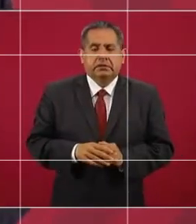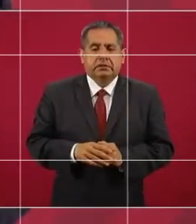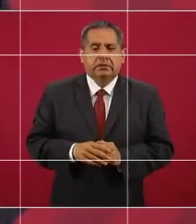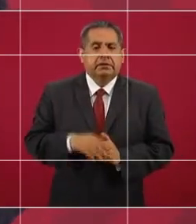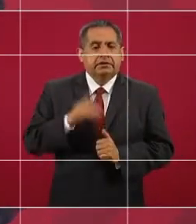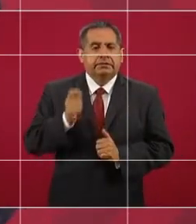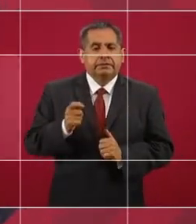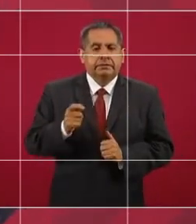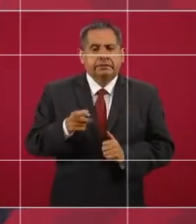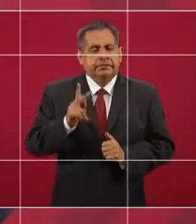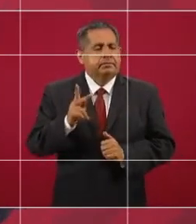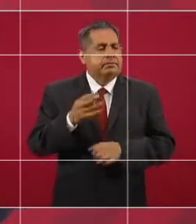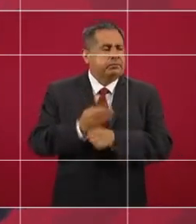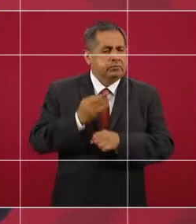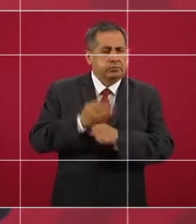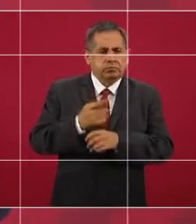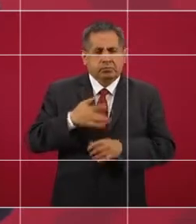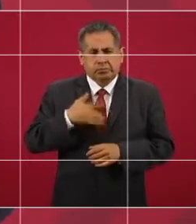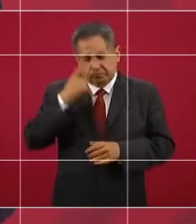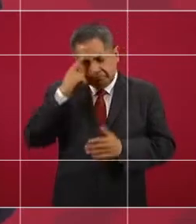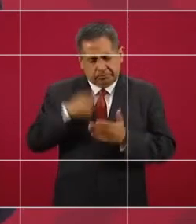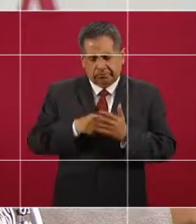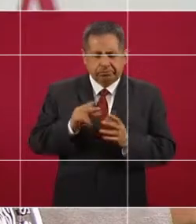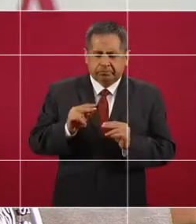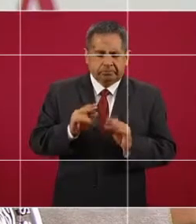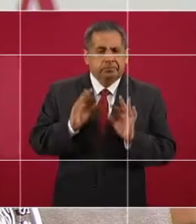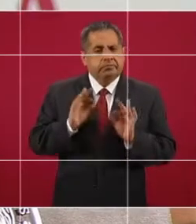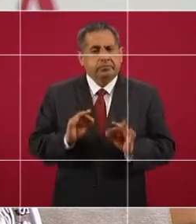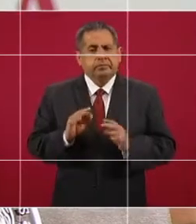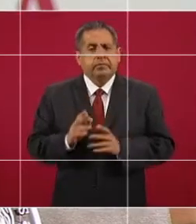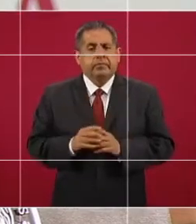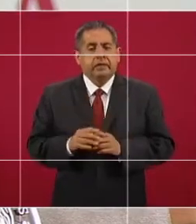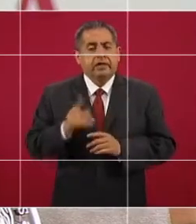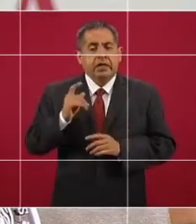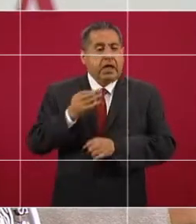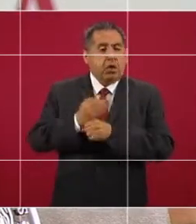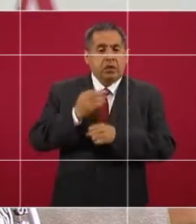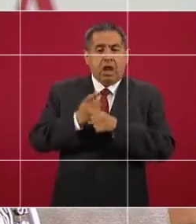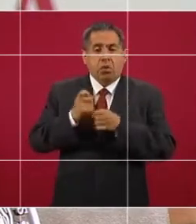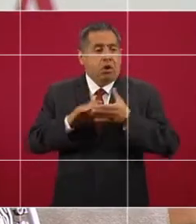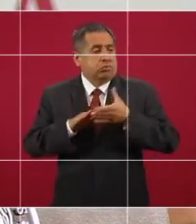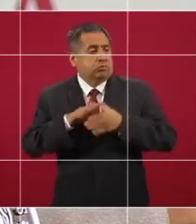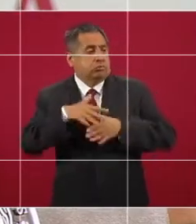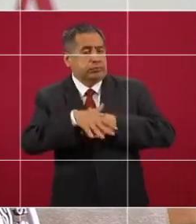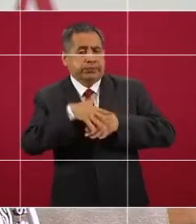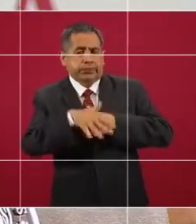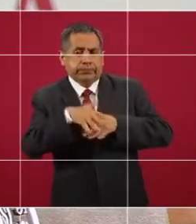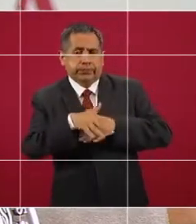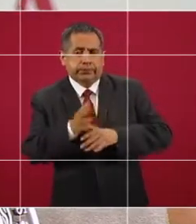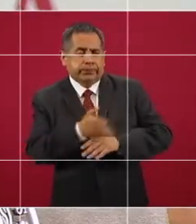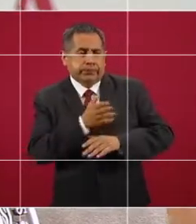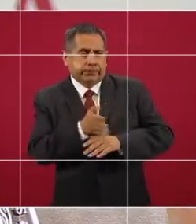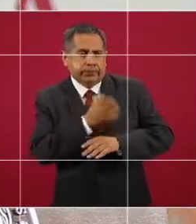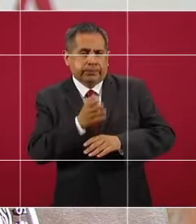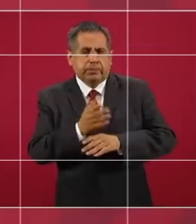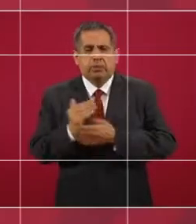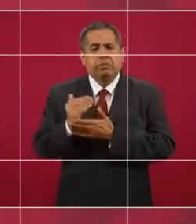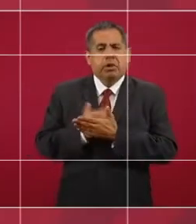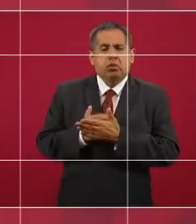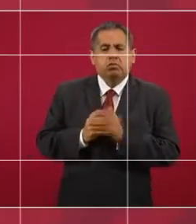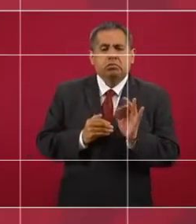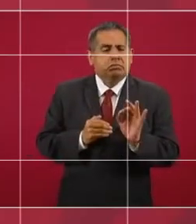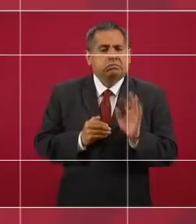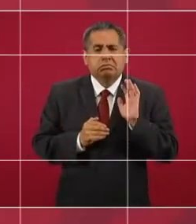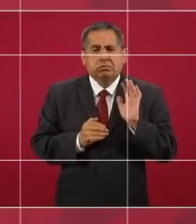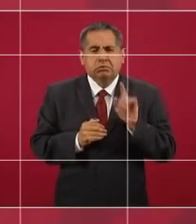Pero en esta ocasión, no. Además, el desfogue fue menor. De todas maneras, pues,